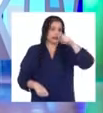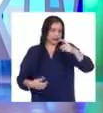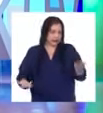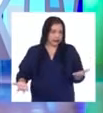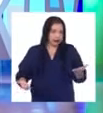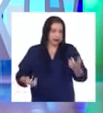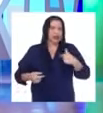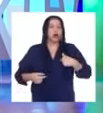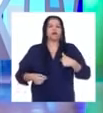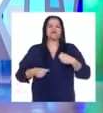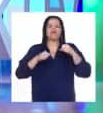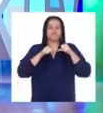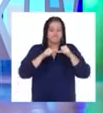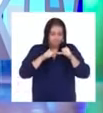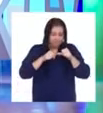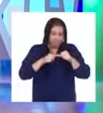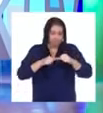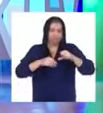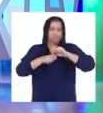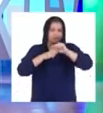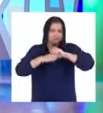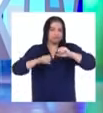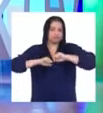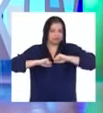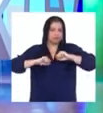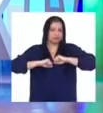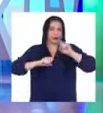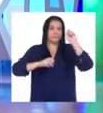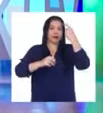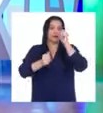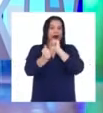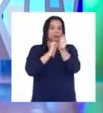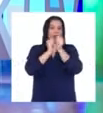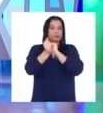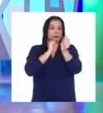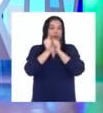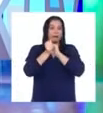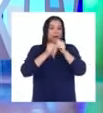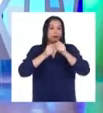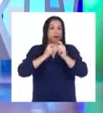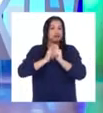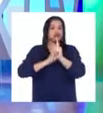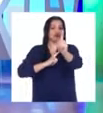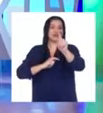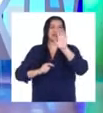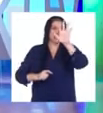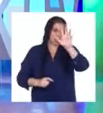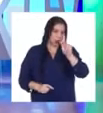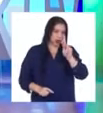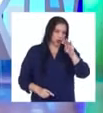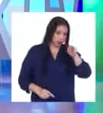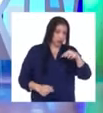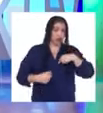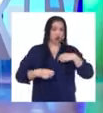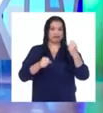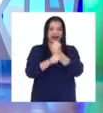Seguí entrenando, competí mi primera competencia de 5 kilómetros, quedé primera.